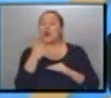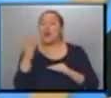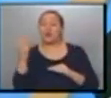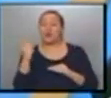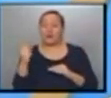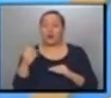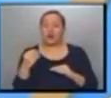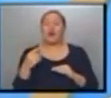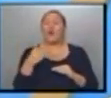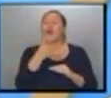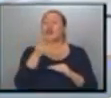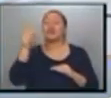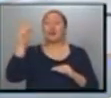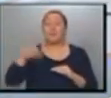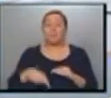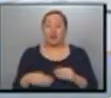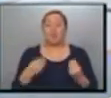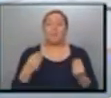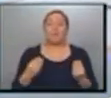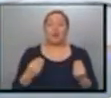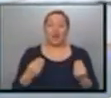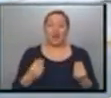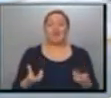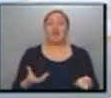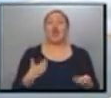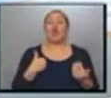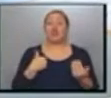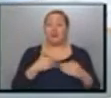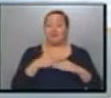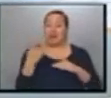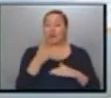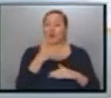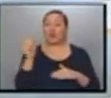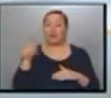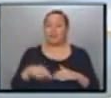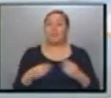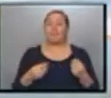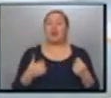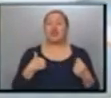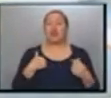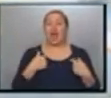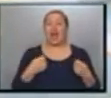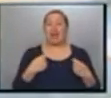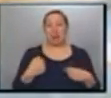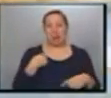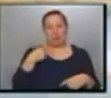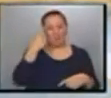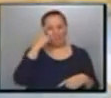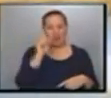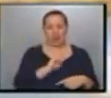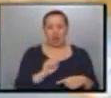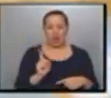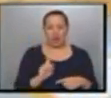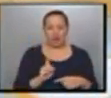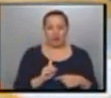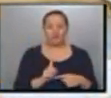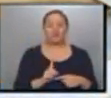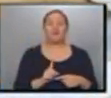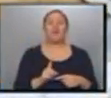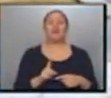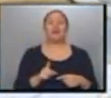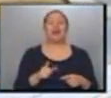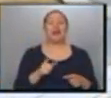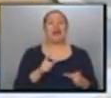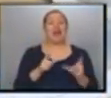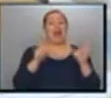superé el 400%? Bueno, porque consumí más. Yo habitualmente pensé que no había consumido más. Arriba, a la izquierda, en la